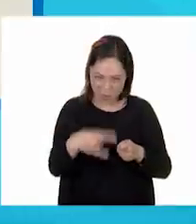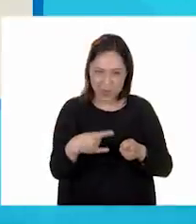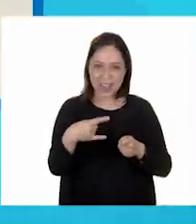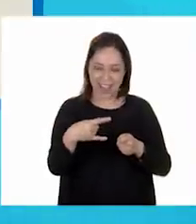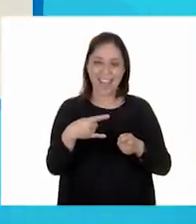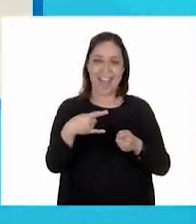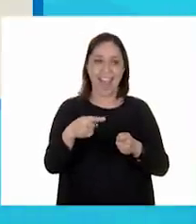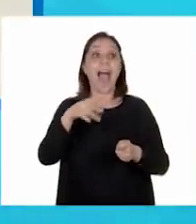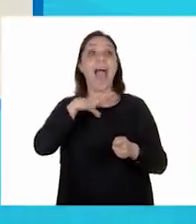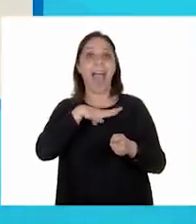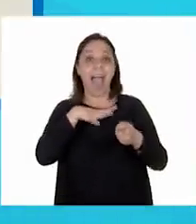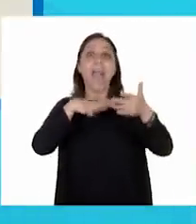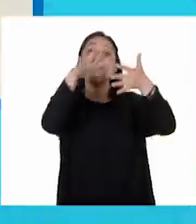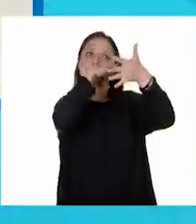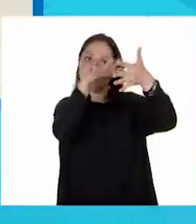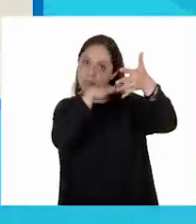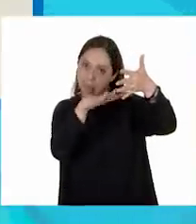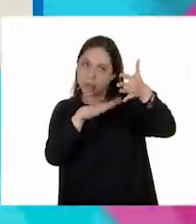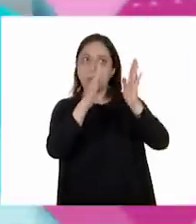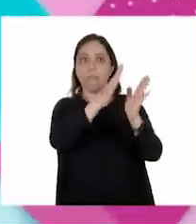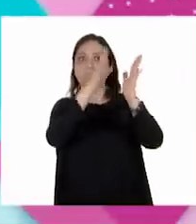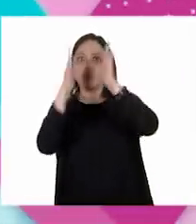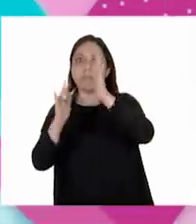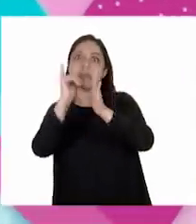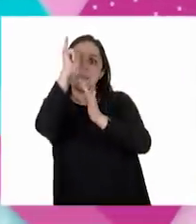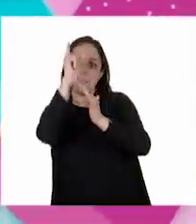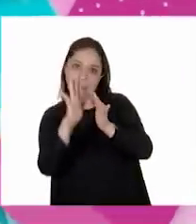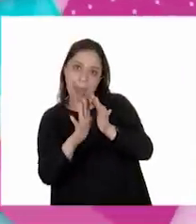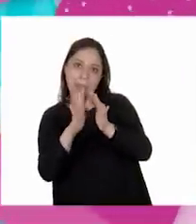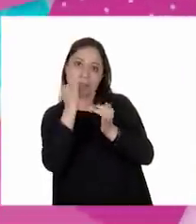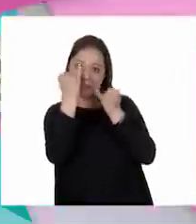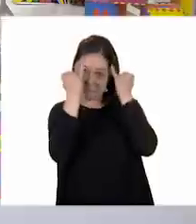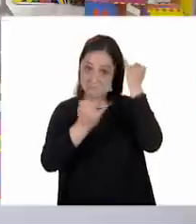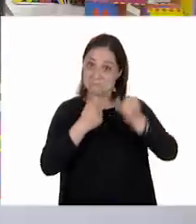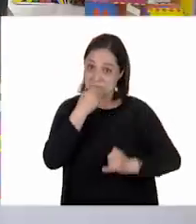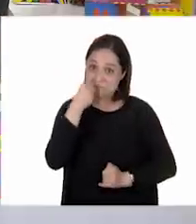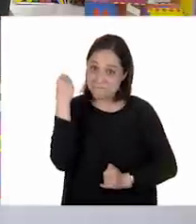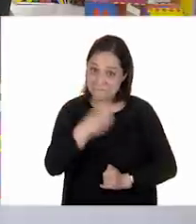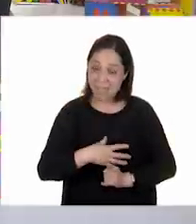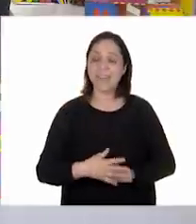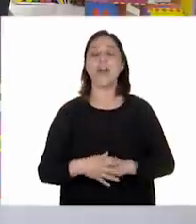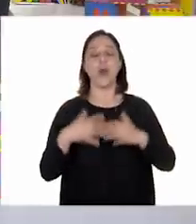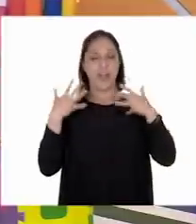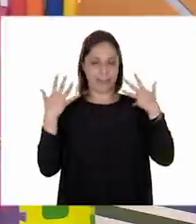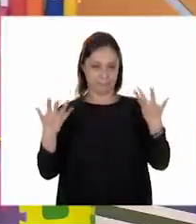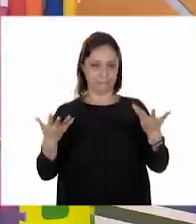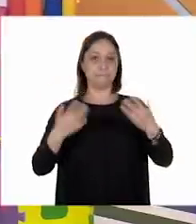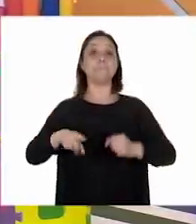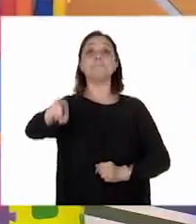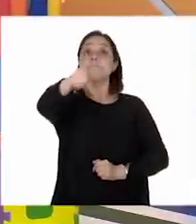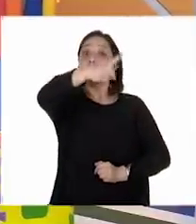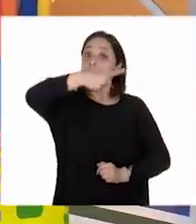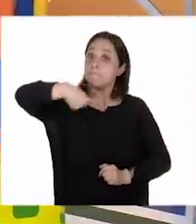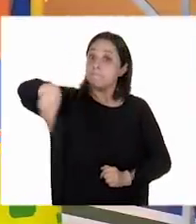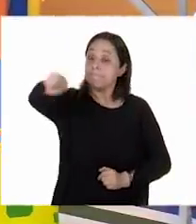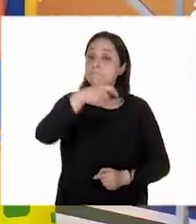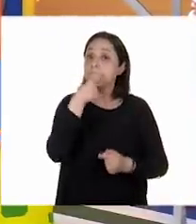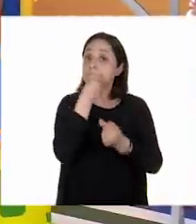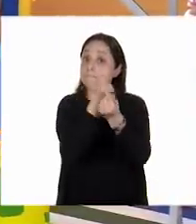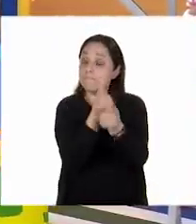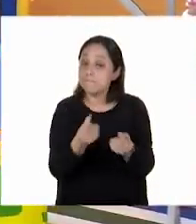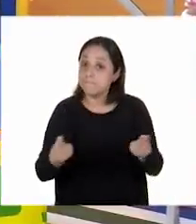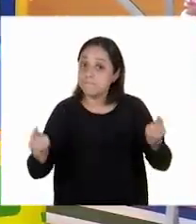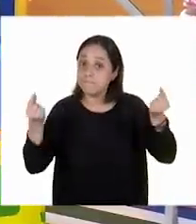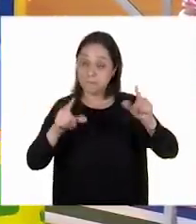imagen. Muy creativa, ¿verdad? Muy, muy creativa. Entonces, niñas, niños, hacer